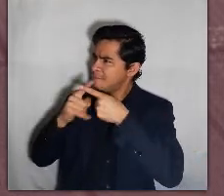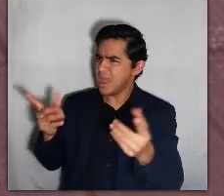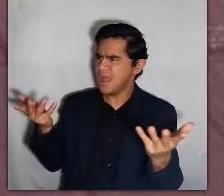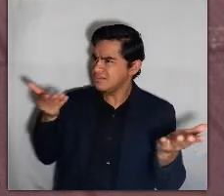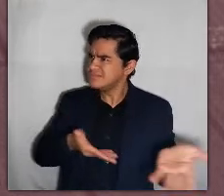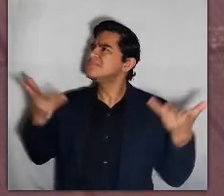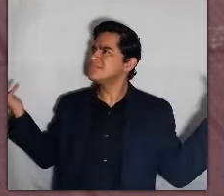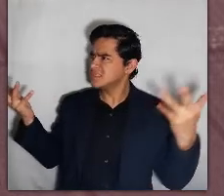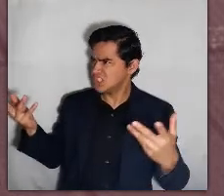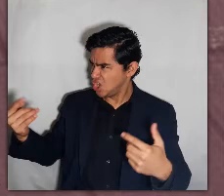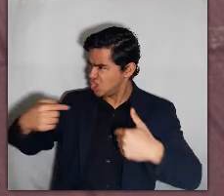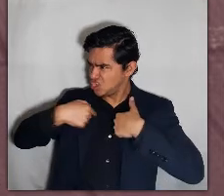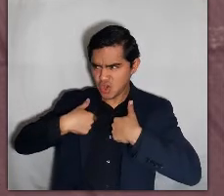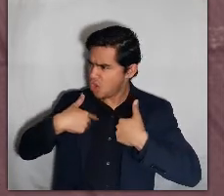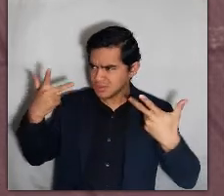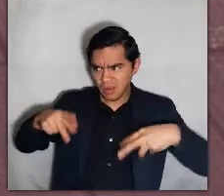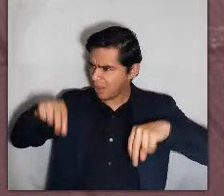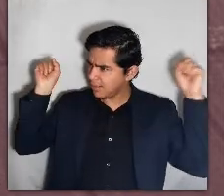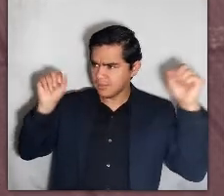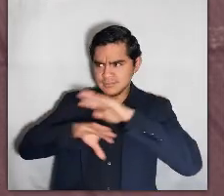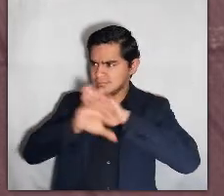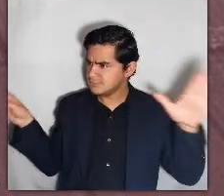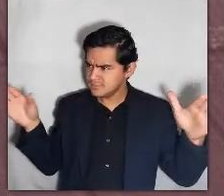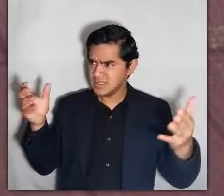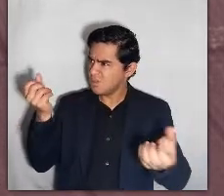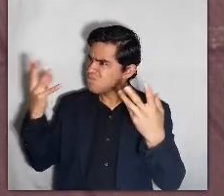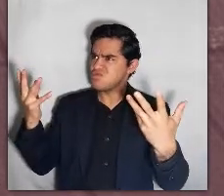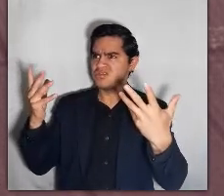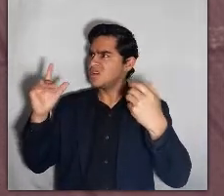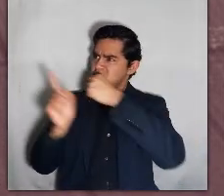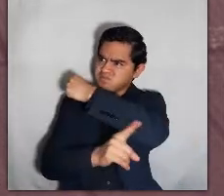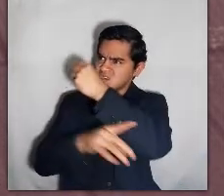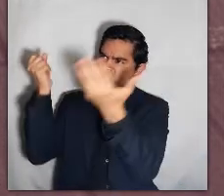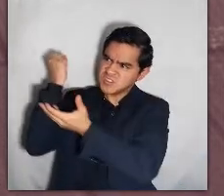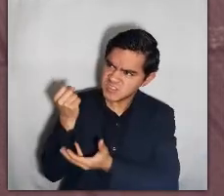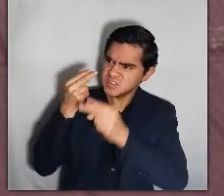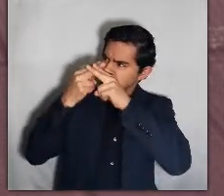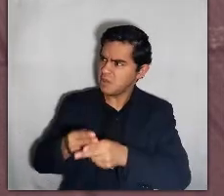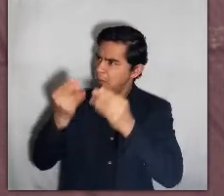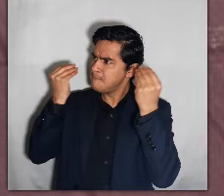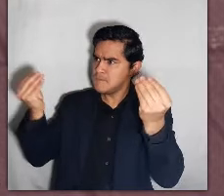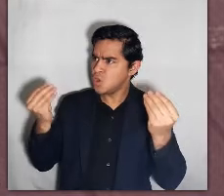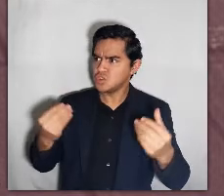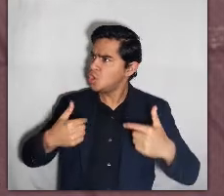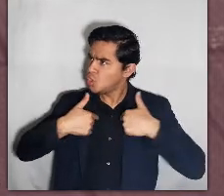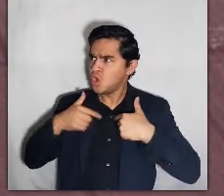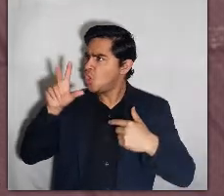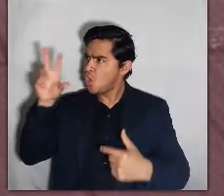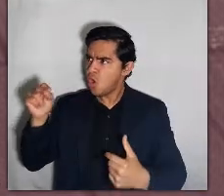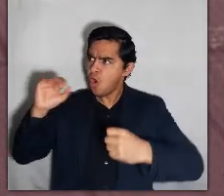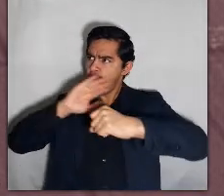afirmó. Bueno, bueno, pero ¿esto qué es? Yo ya no puedo más. Todas estas cosas pesan